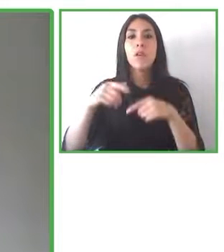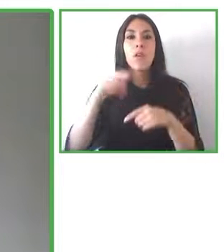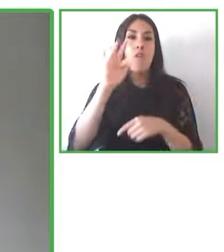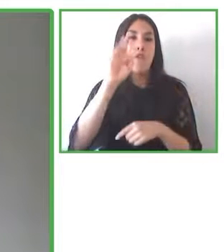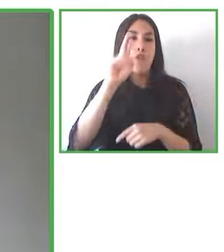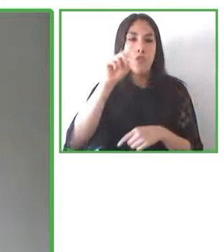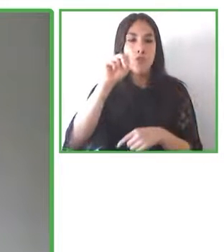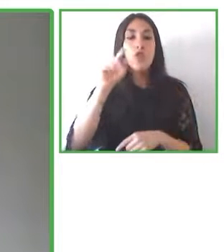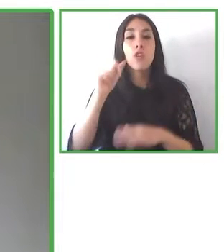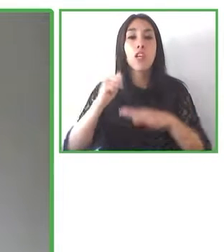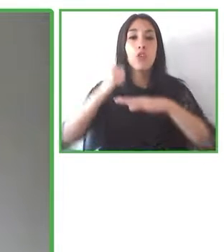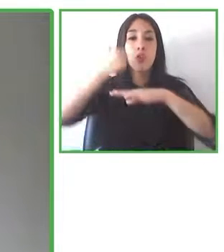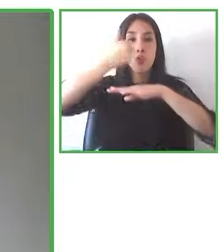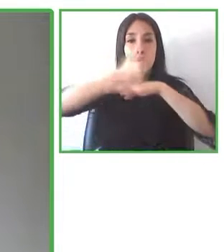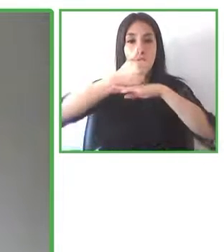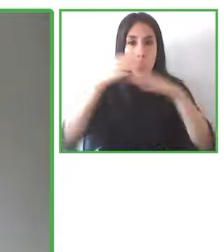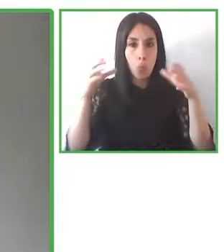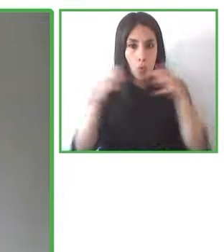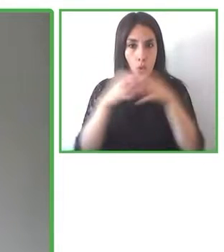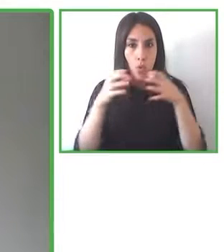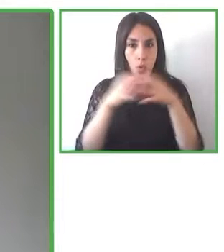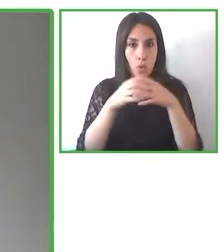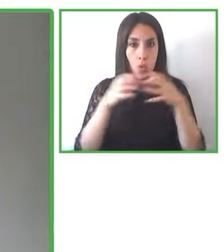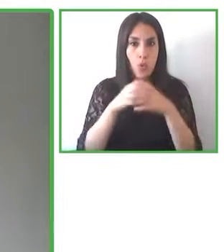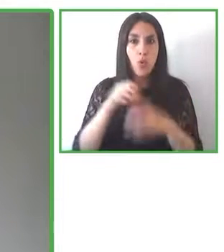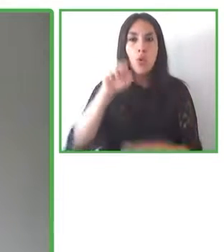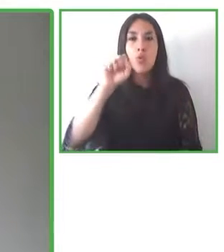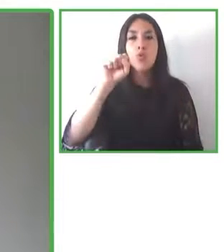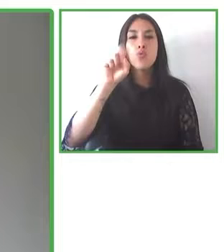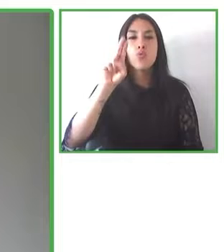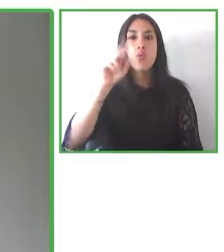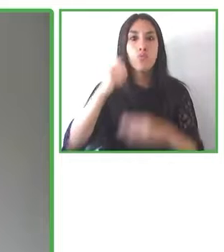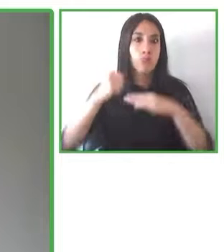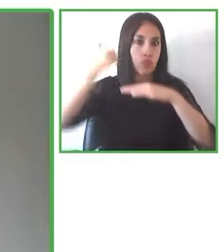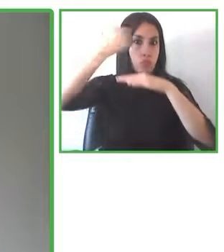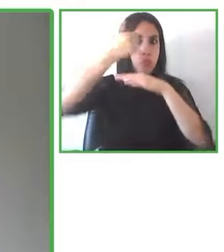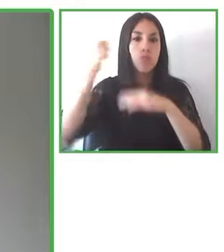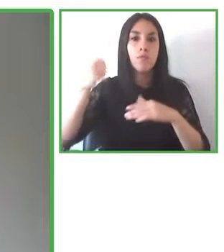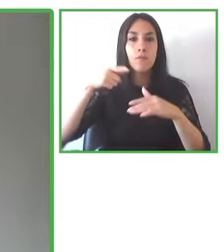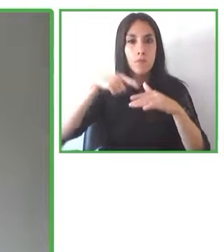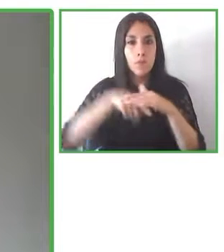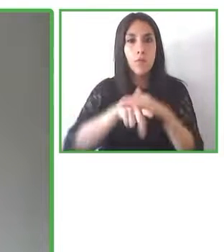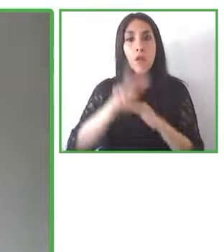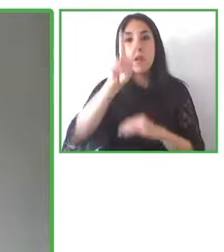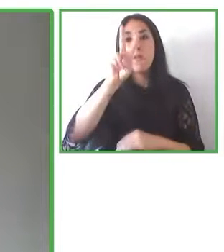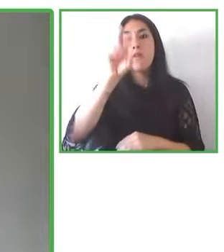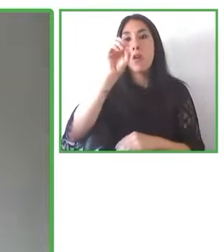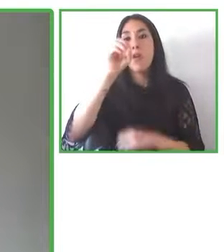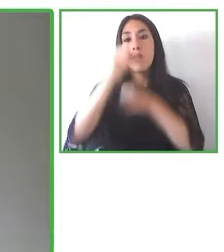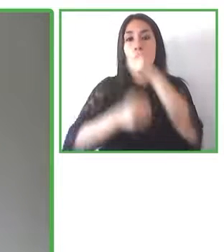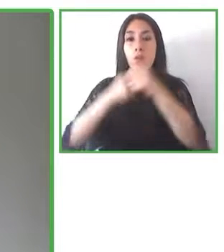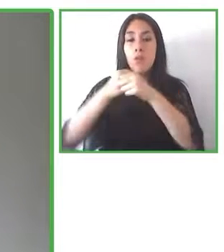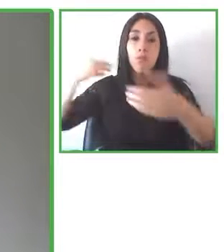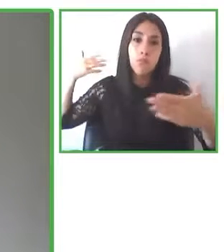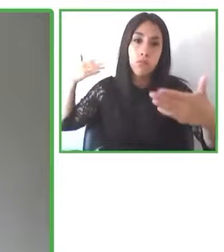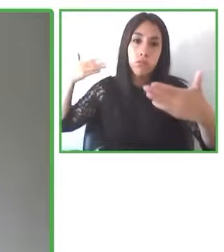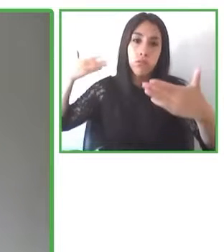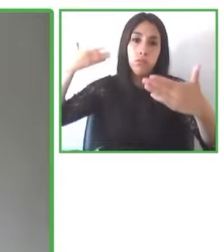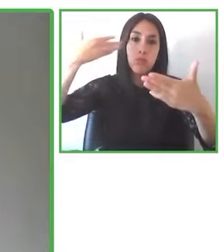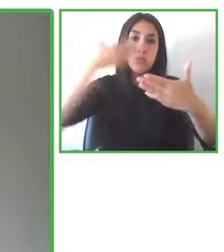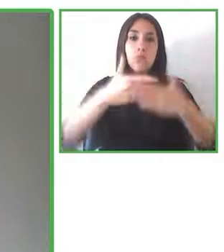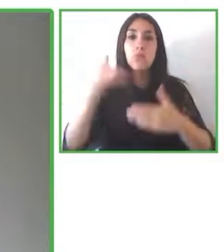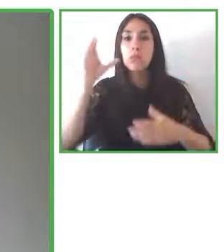de 20 años y es una corporación que lo que busca es eliminar, enseñar y eliminar las barreras